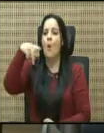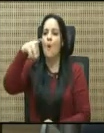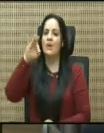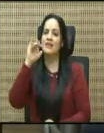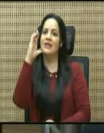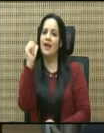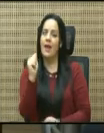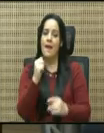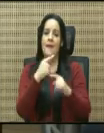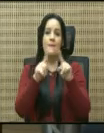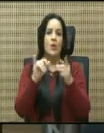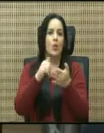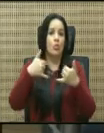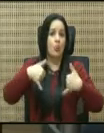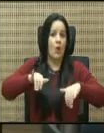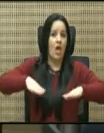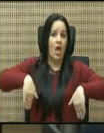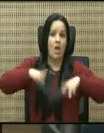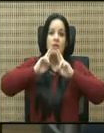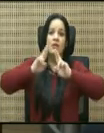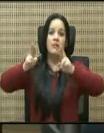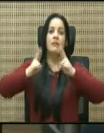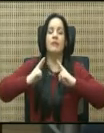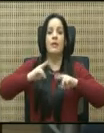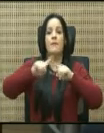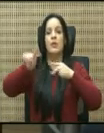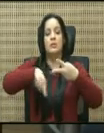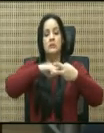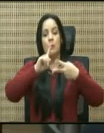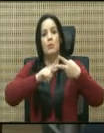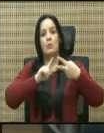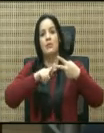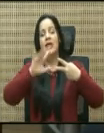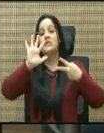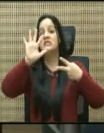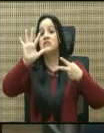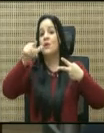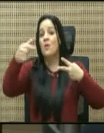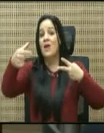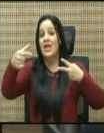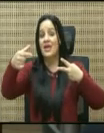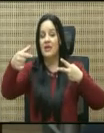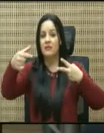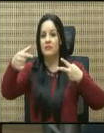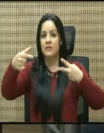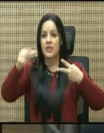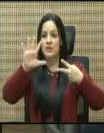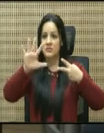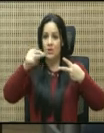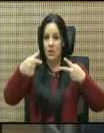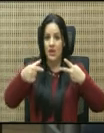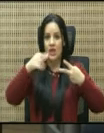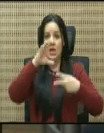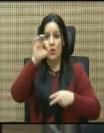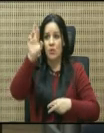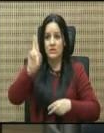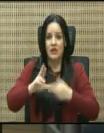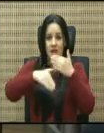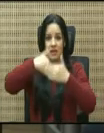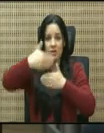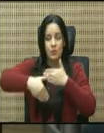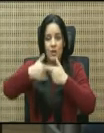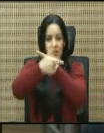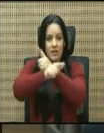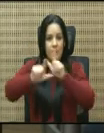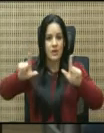sigue la otra y la otra es 5G. En 5G, señores, después de que Costa Rica lideró en